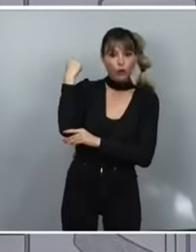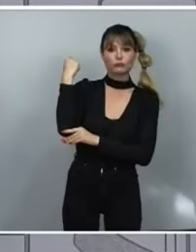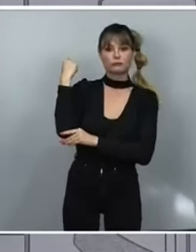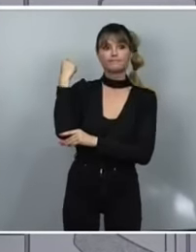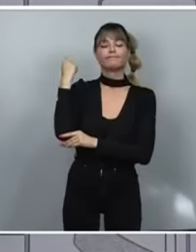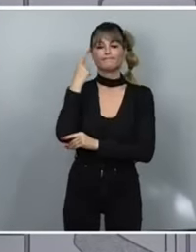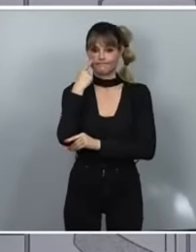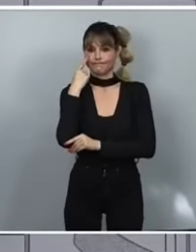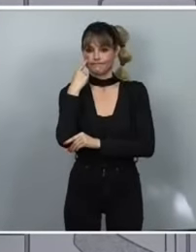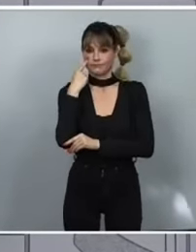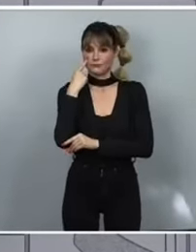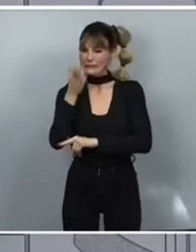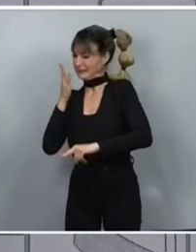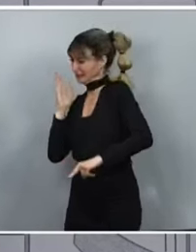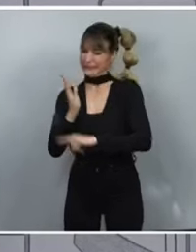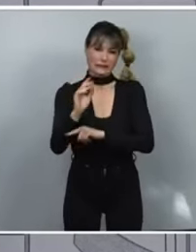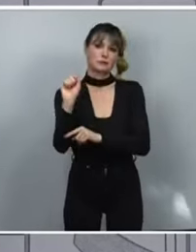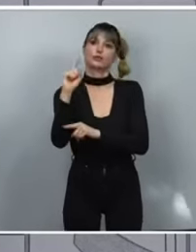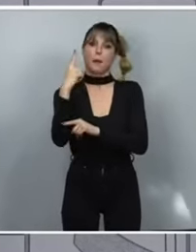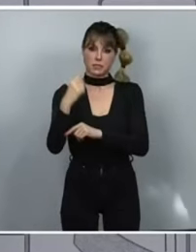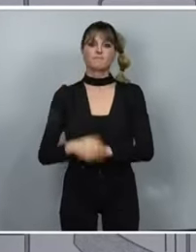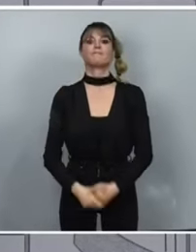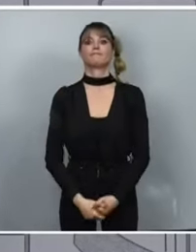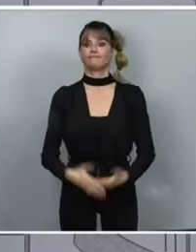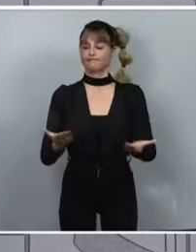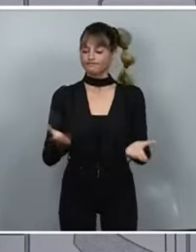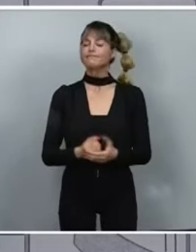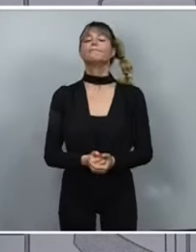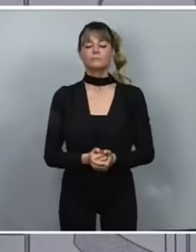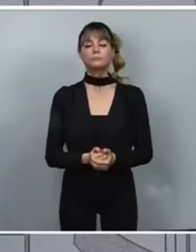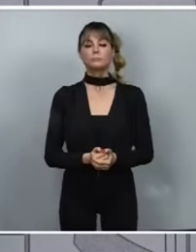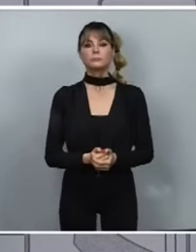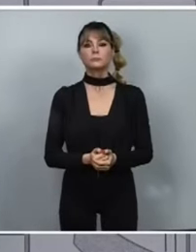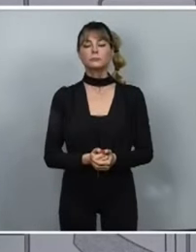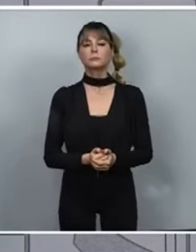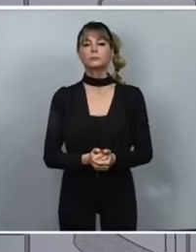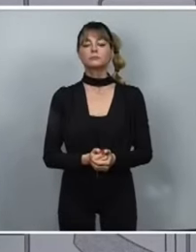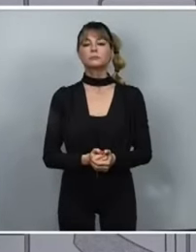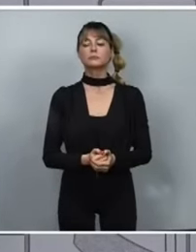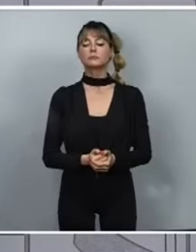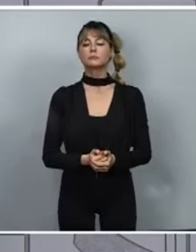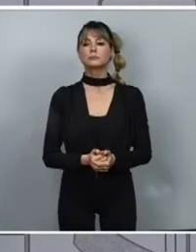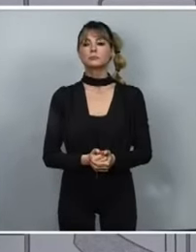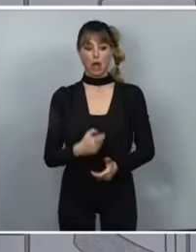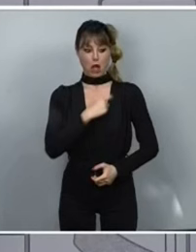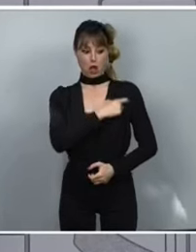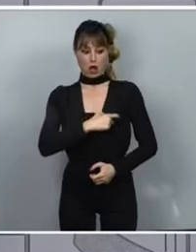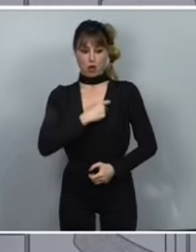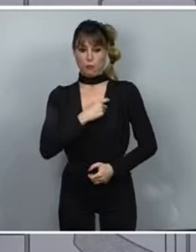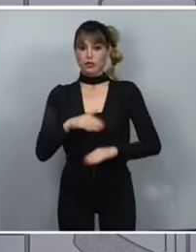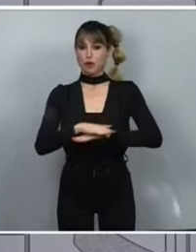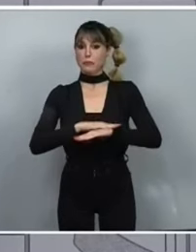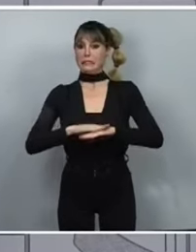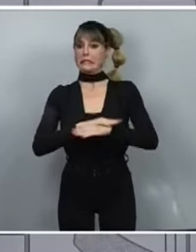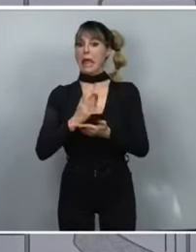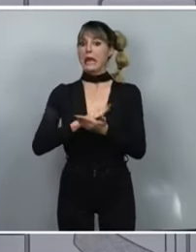que se han visto más golpeados. Y que crearemos una comisión interministerial